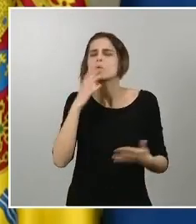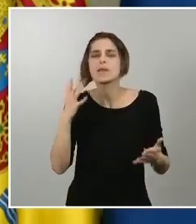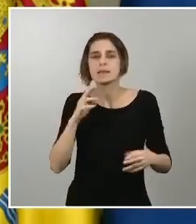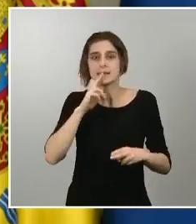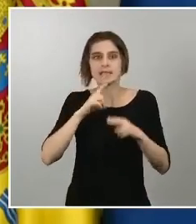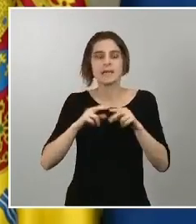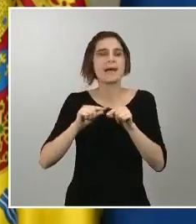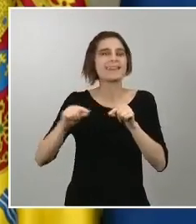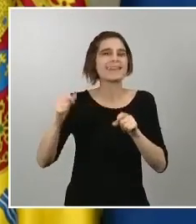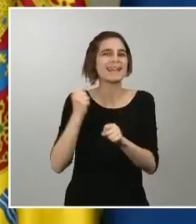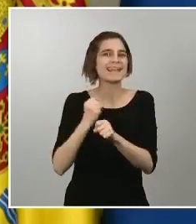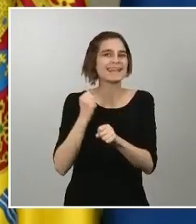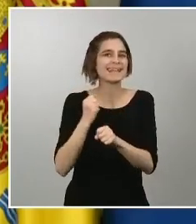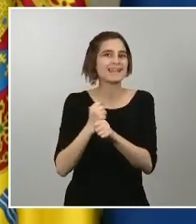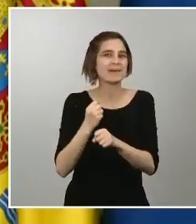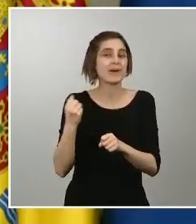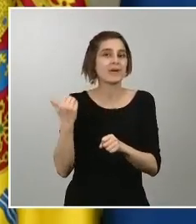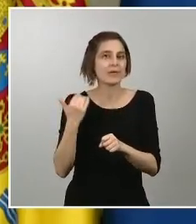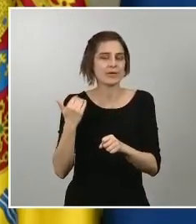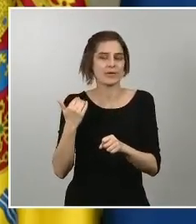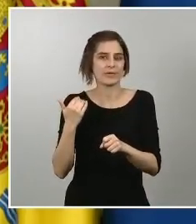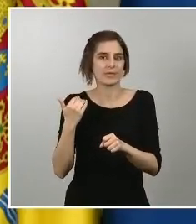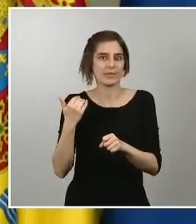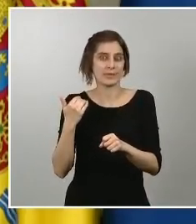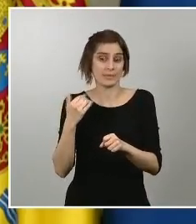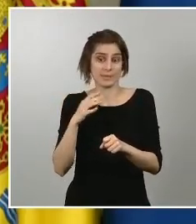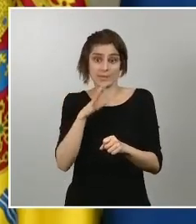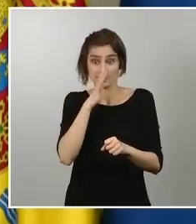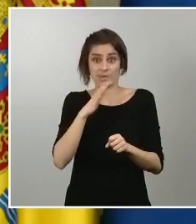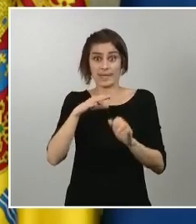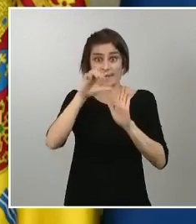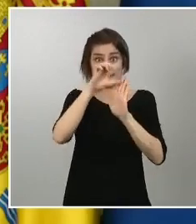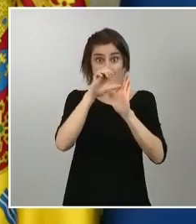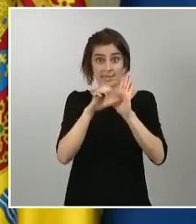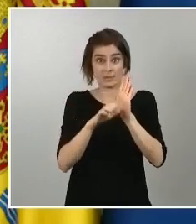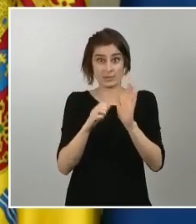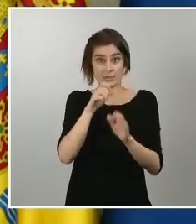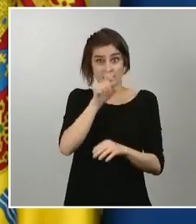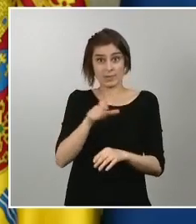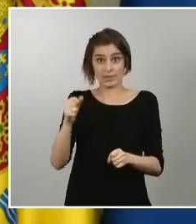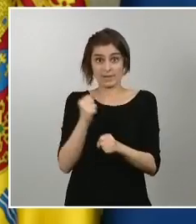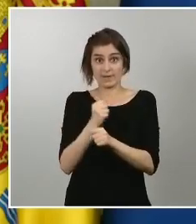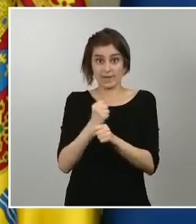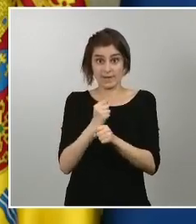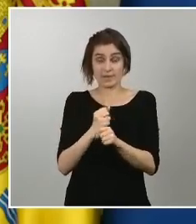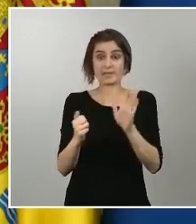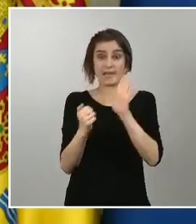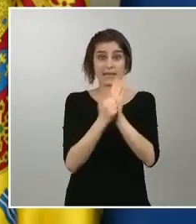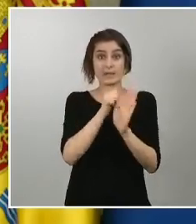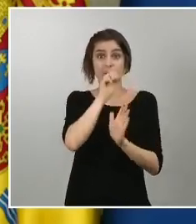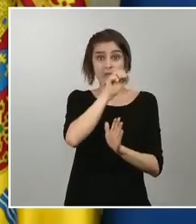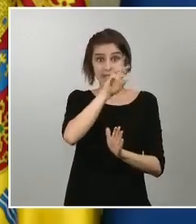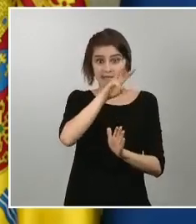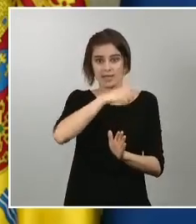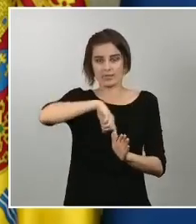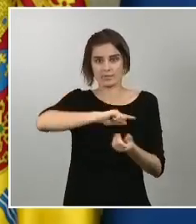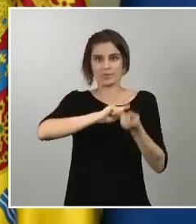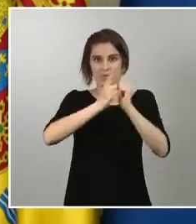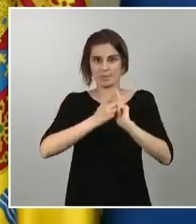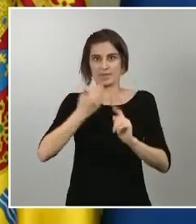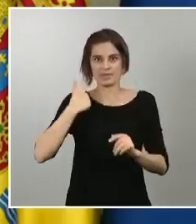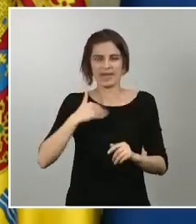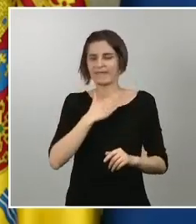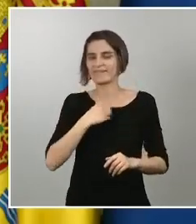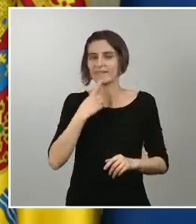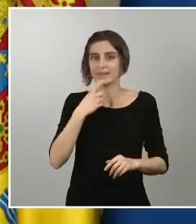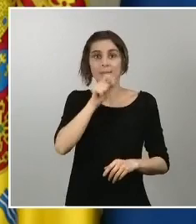distancia de regulación en nuestro Estatuto de los Trabajadores en su artículo 13 quiere ello decir que todos los trabajadores y trabajadoras que a día